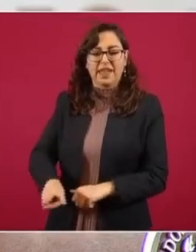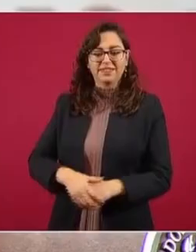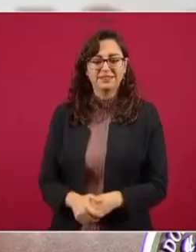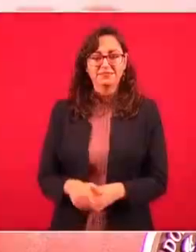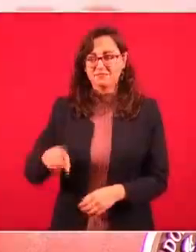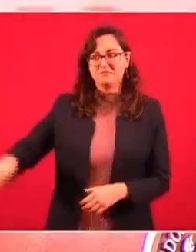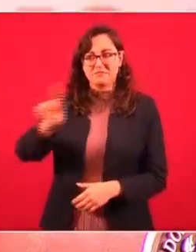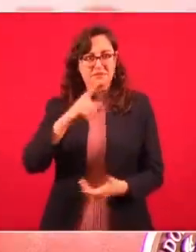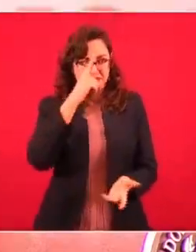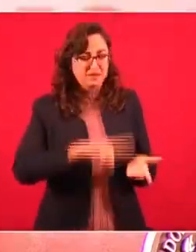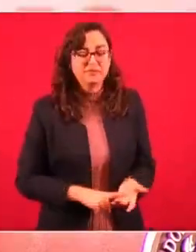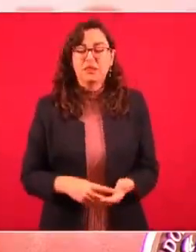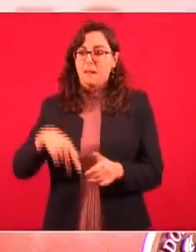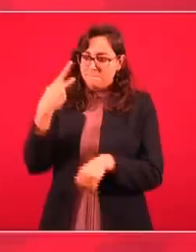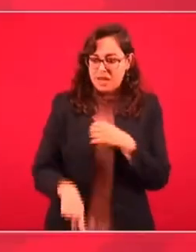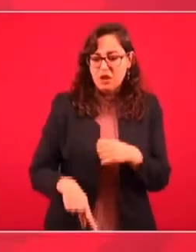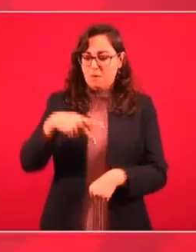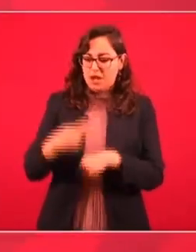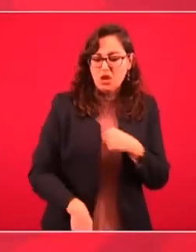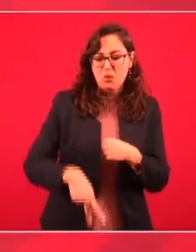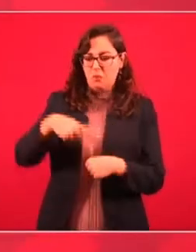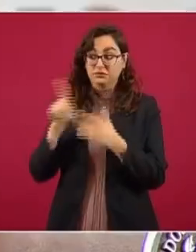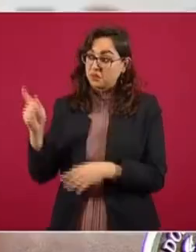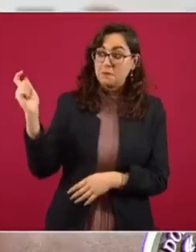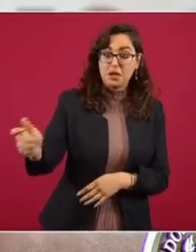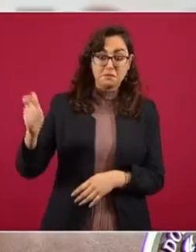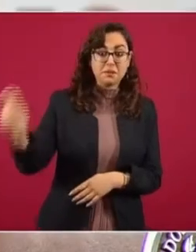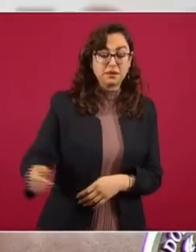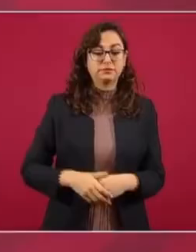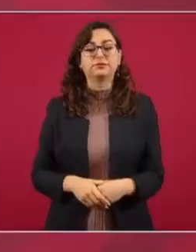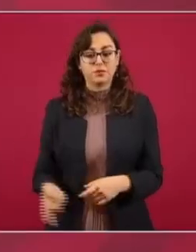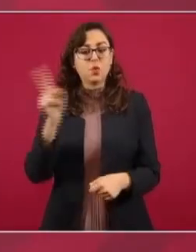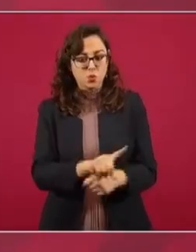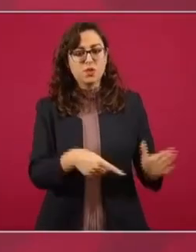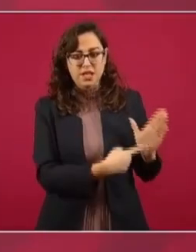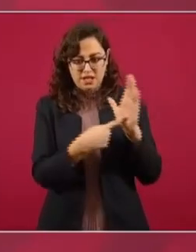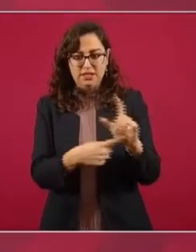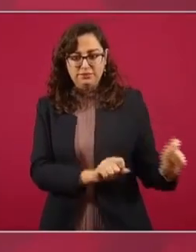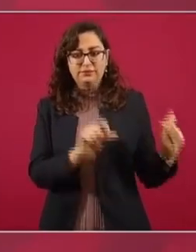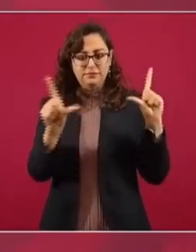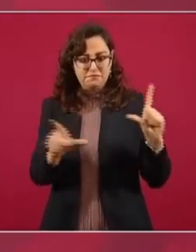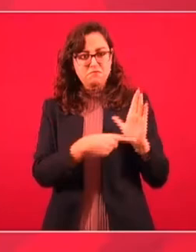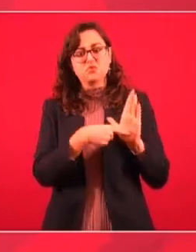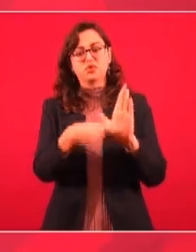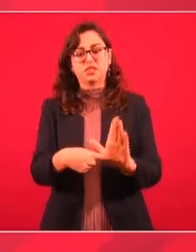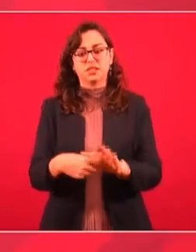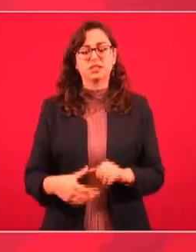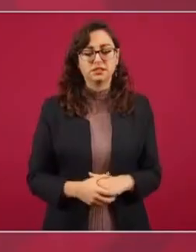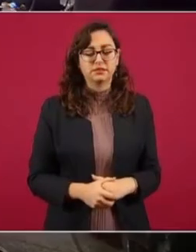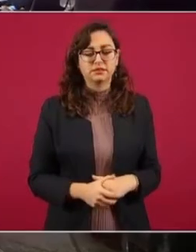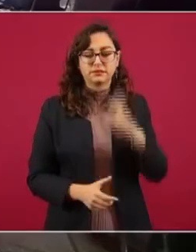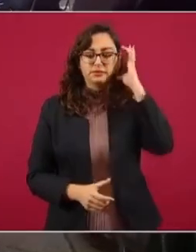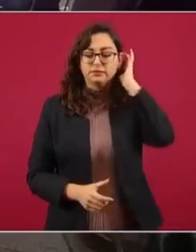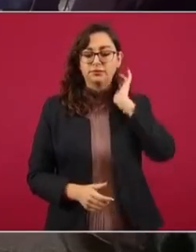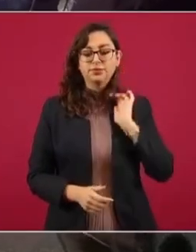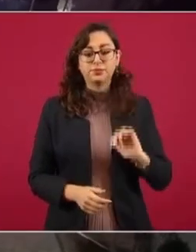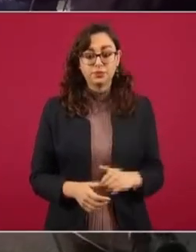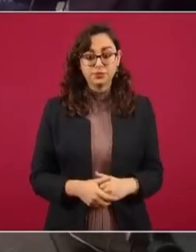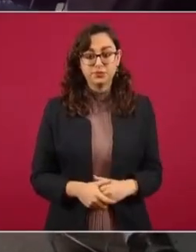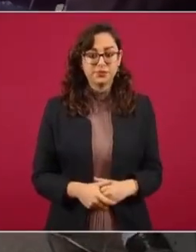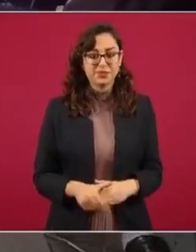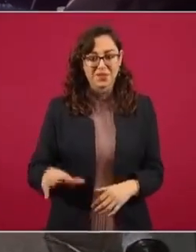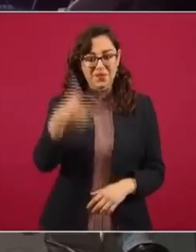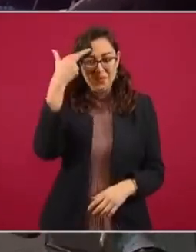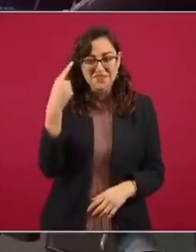Entonces, peligro para México, peligro para México, peligro para México. Un día los vamos a poner aquí, de cómo estaban las